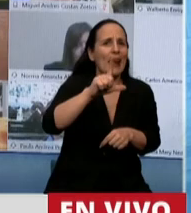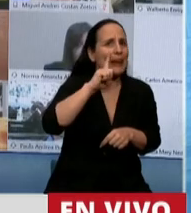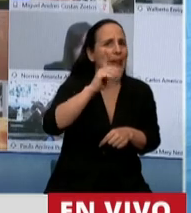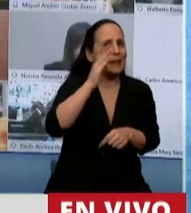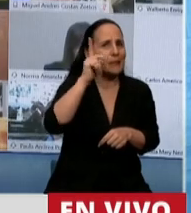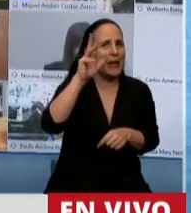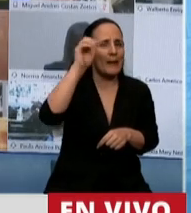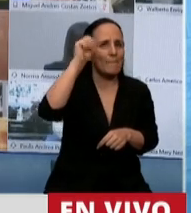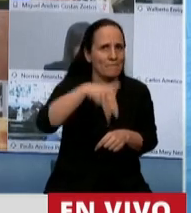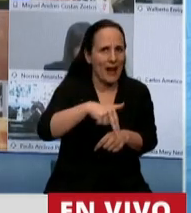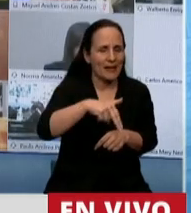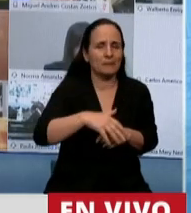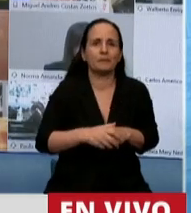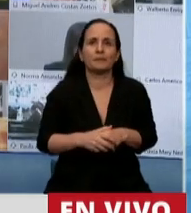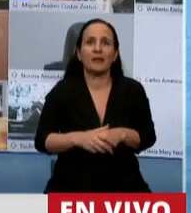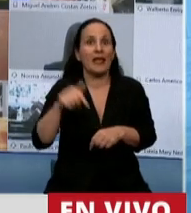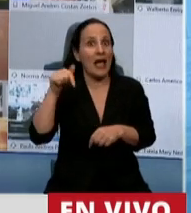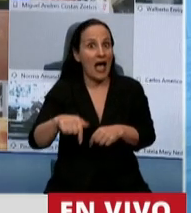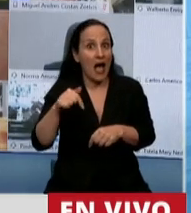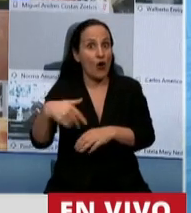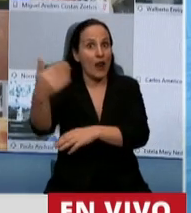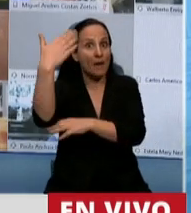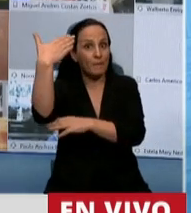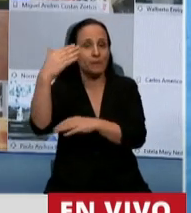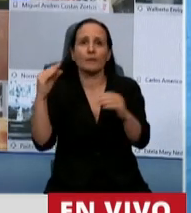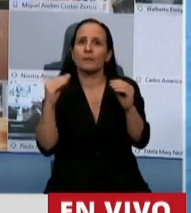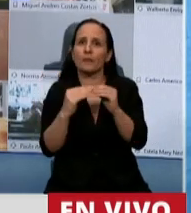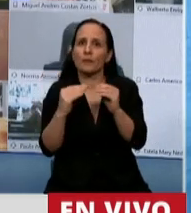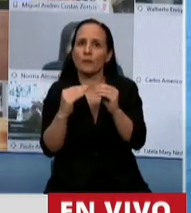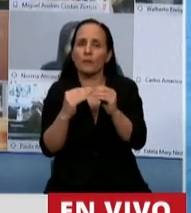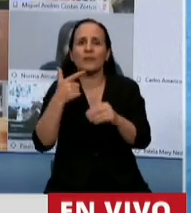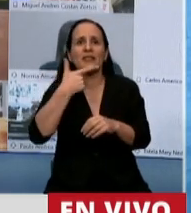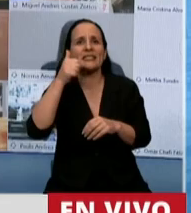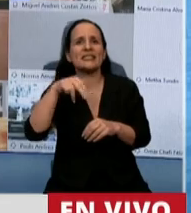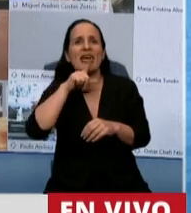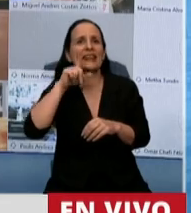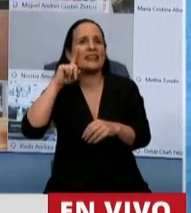y le voy a dejar la palabra al compañero Santiago